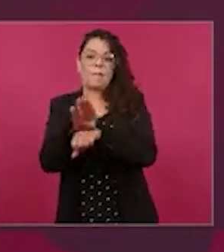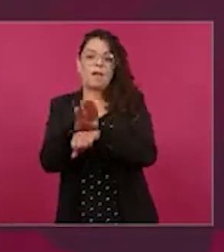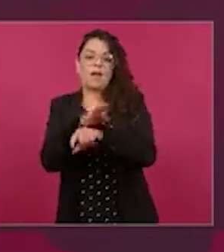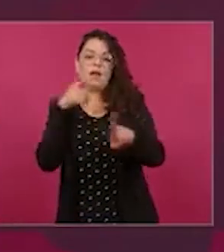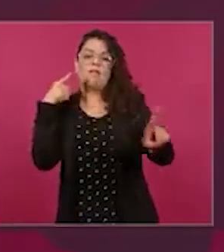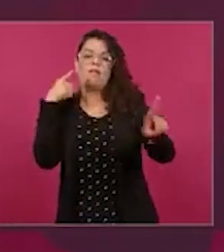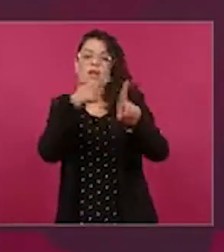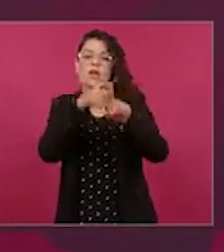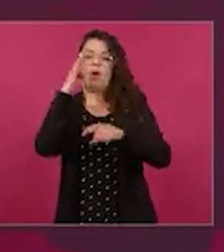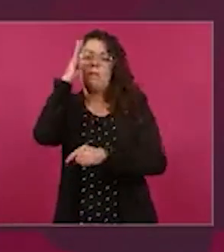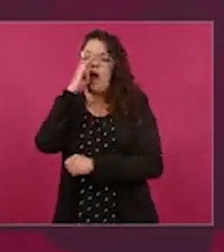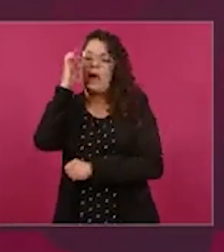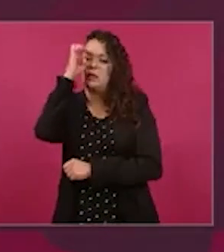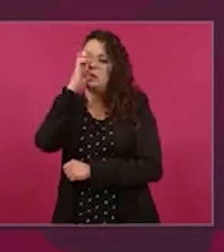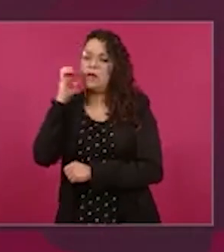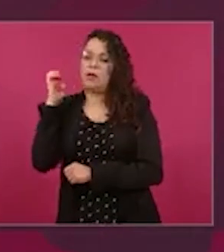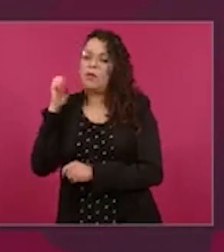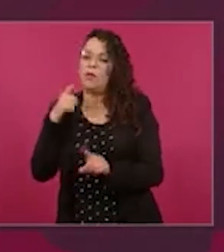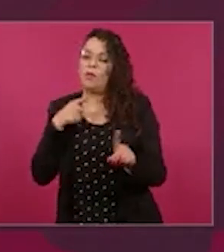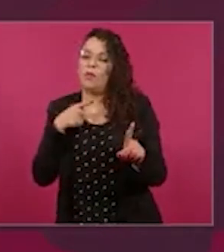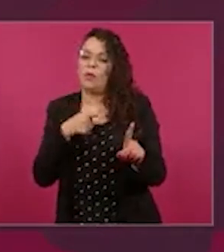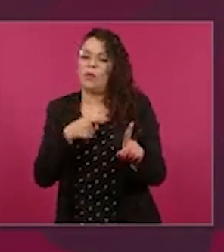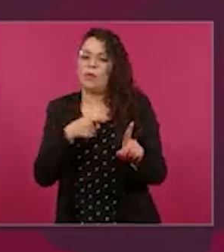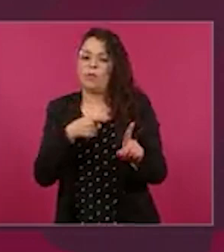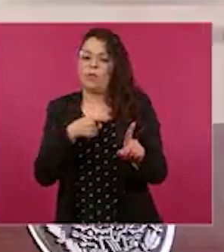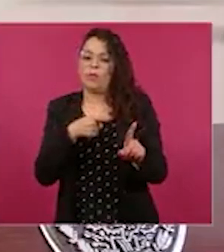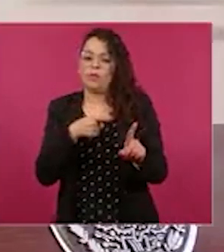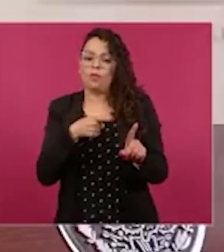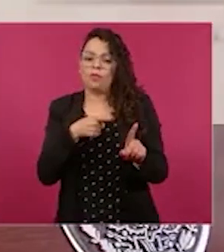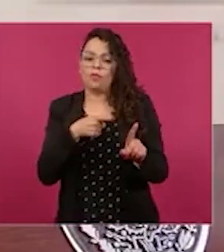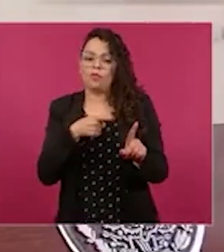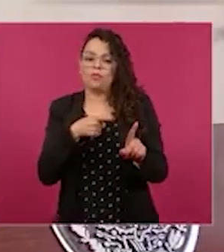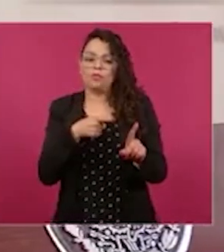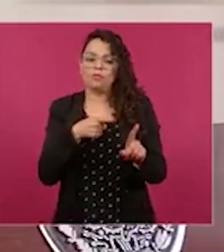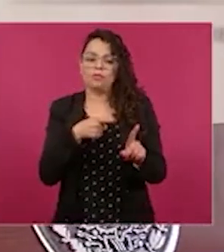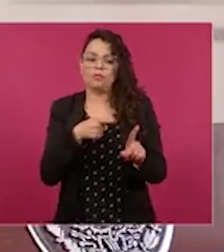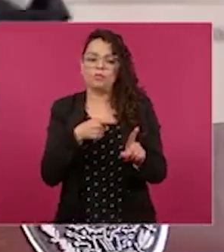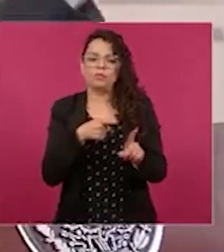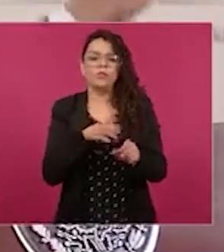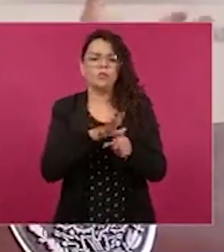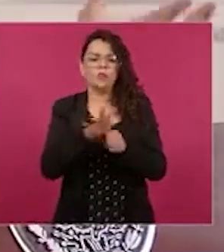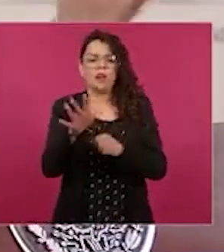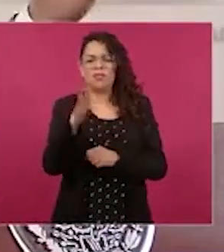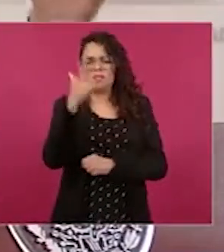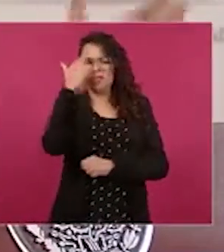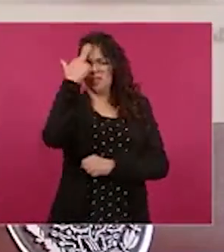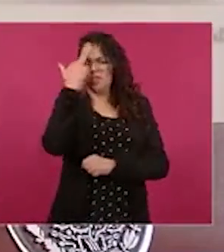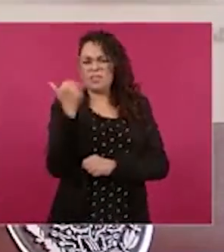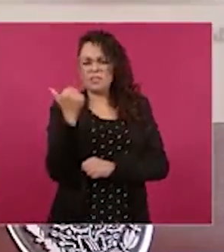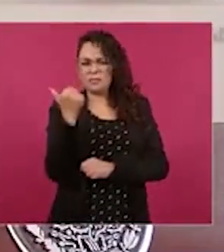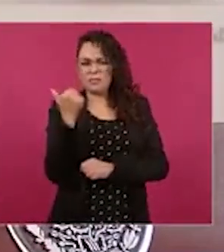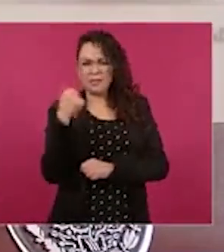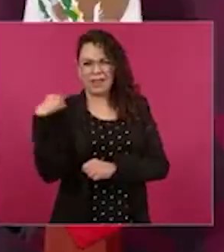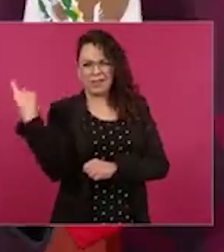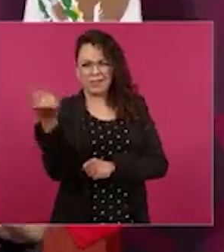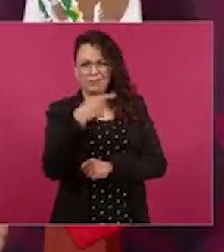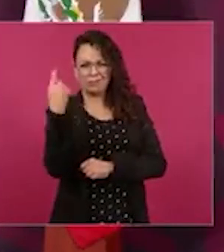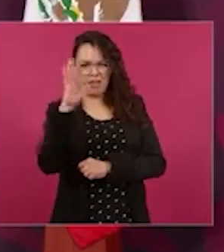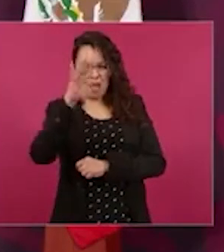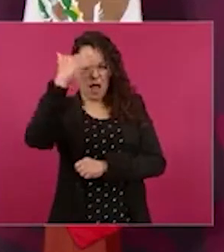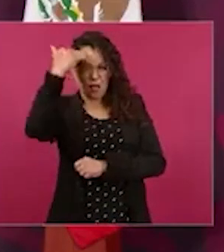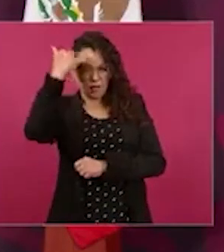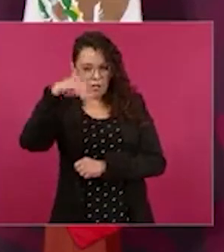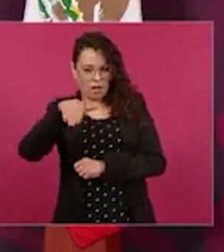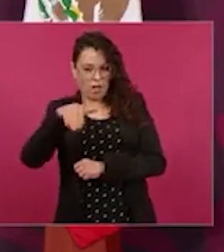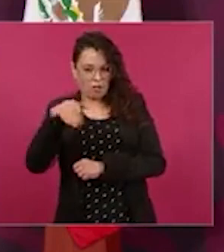porque como es sabido él tiene